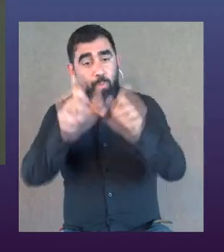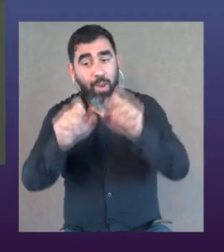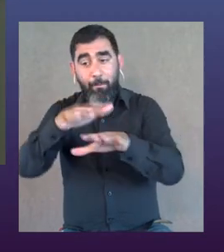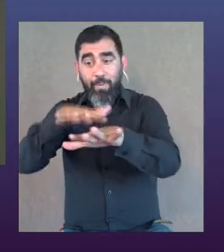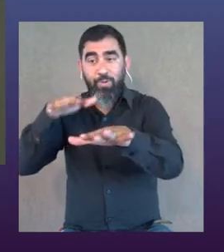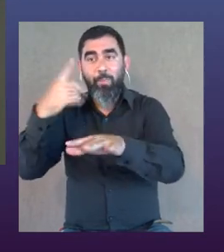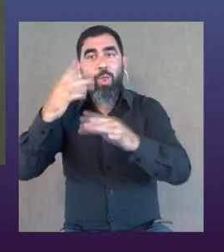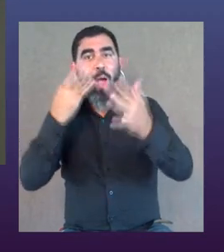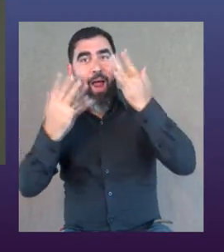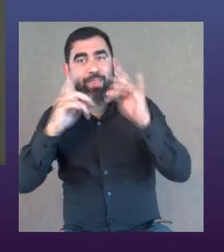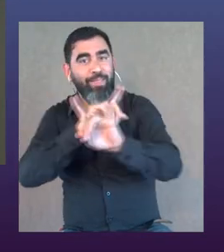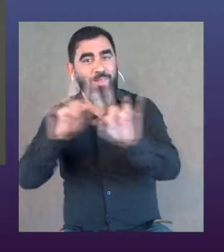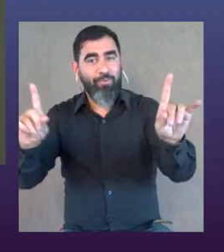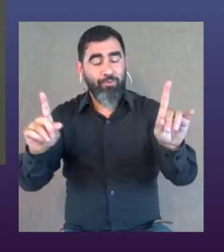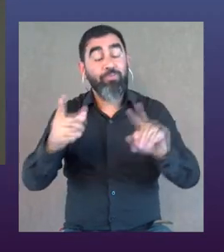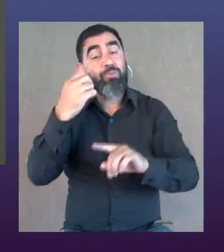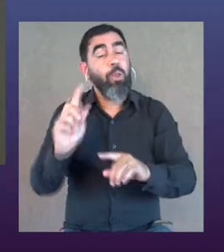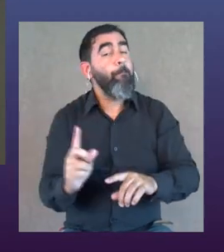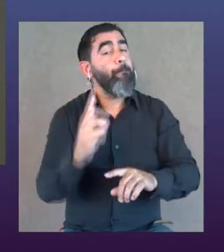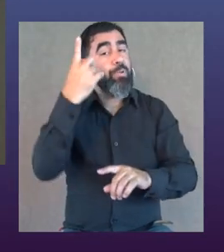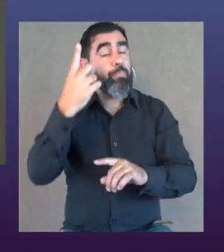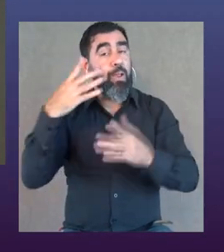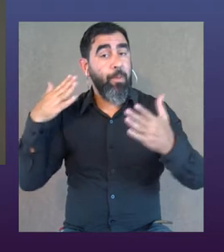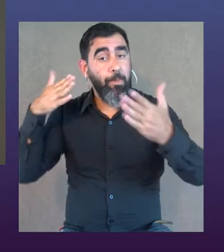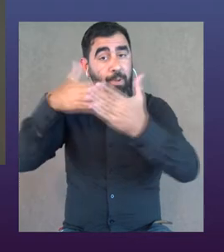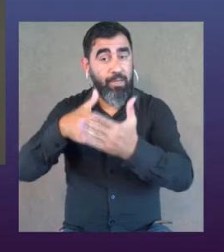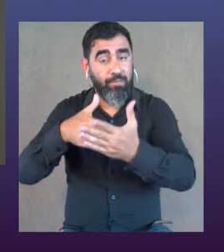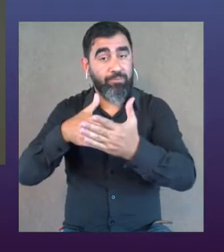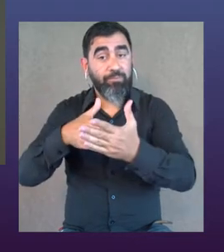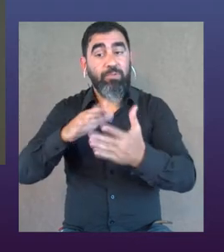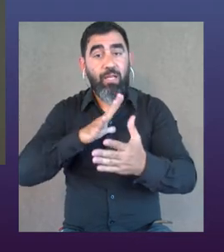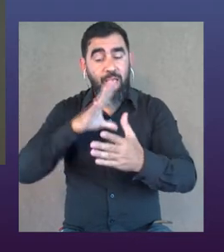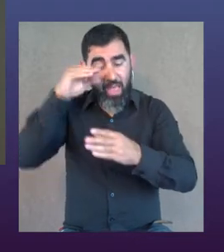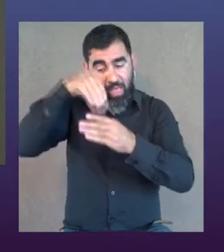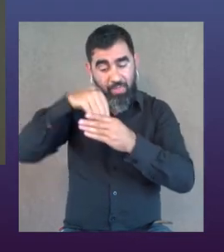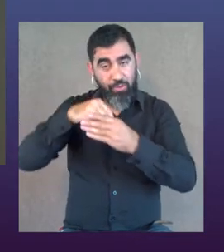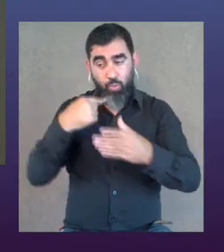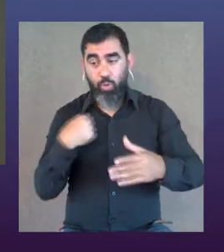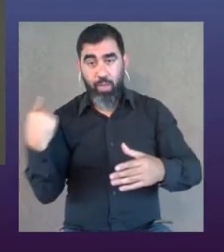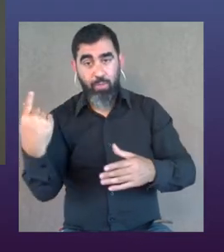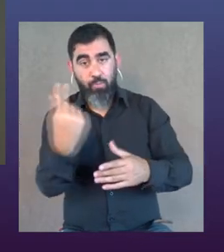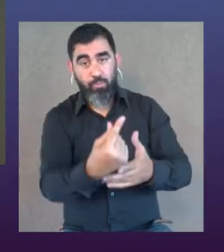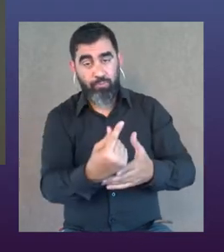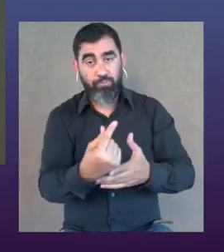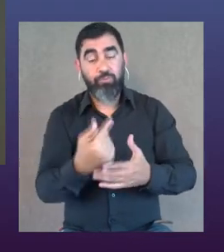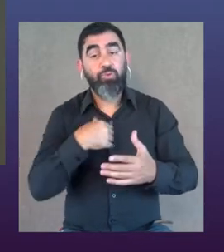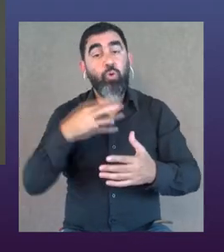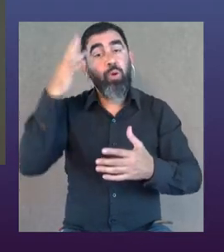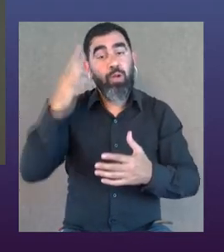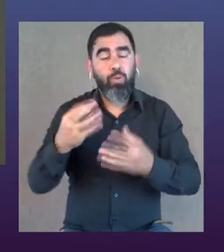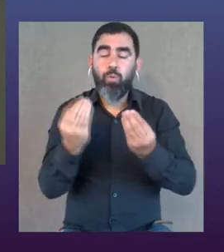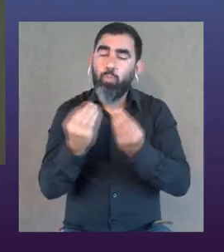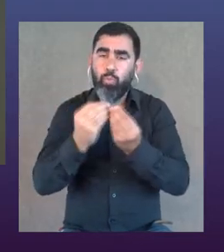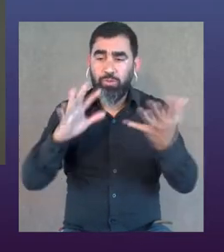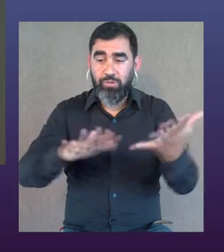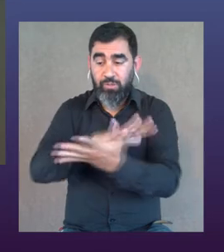ser accesibles para los espectadores, pero no así para los artistas, ¿no? Entonces yo creo que la principal barrera es, la barrera que tenemos adentro, y de